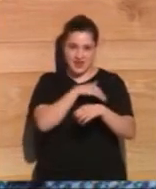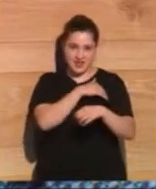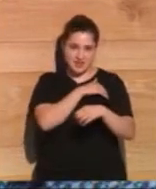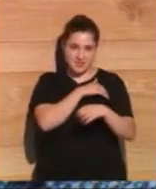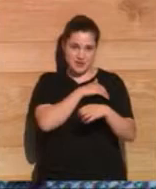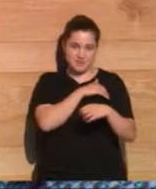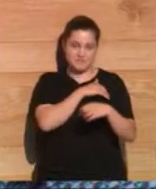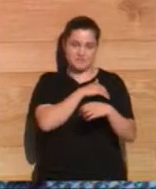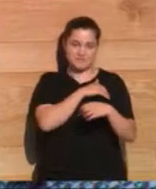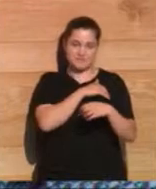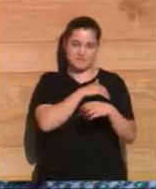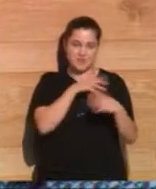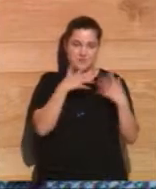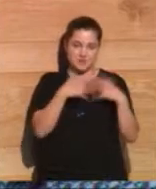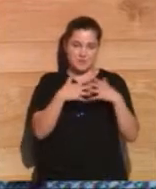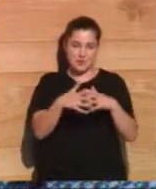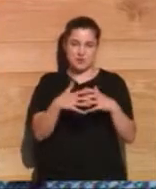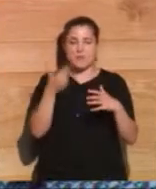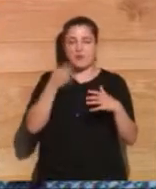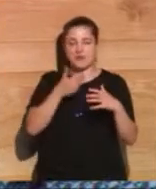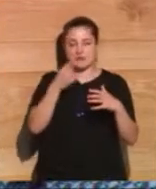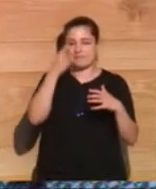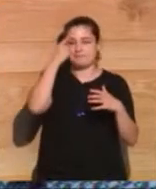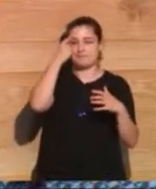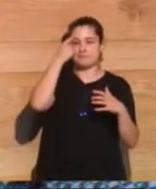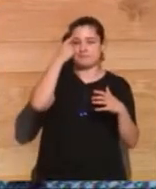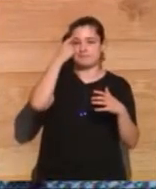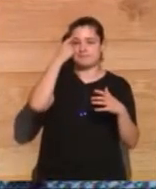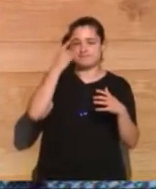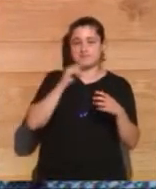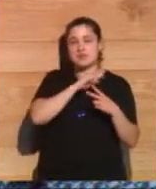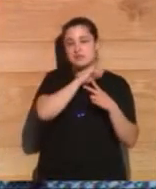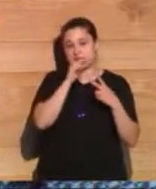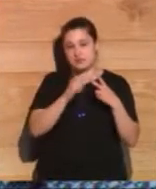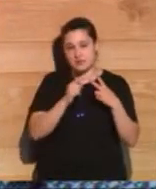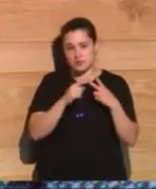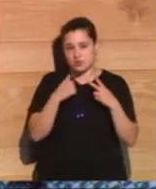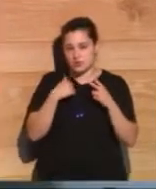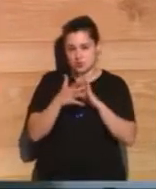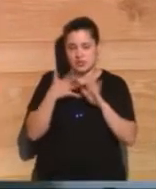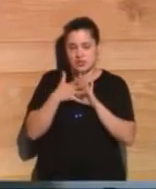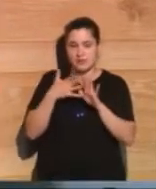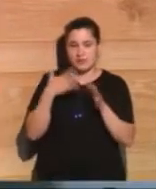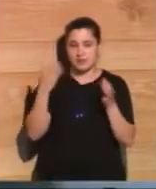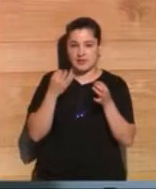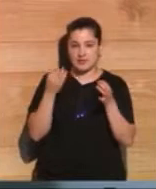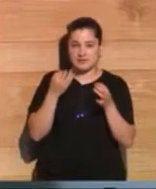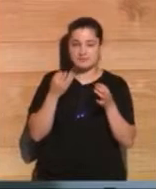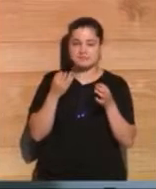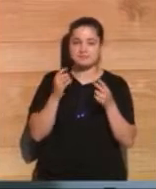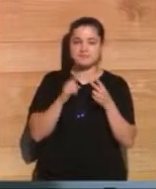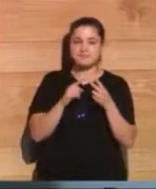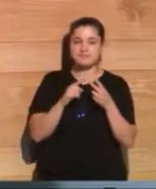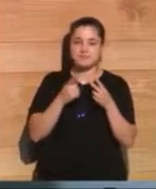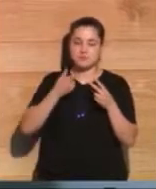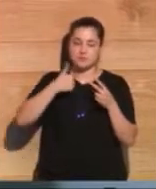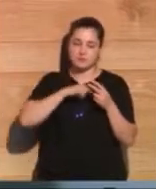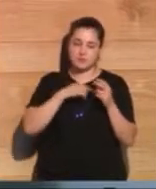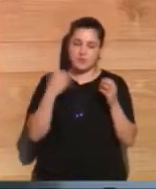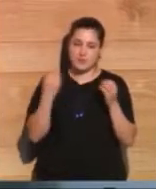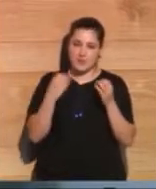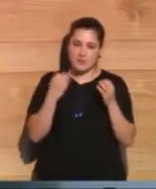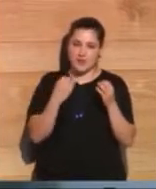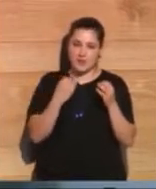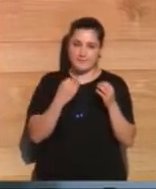es importante tenerlo en cuenta. Un segundo aspecto, iré rápido, es el de que debemos ser